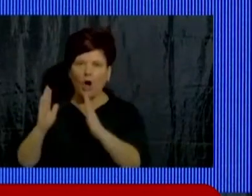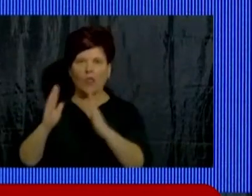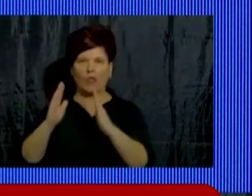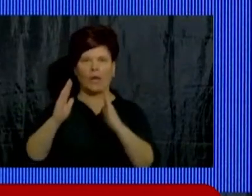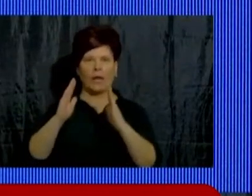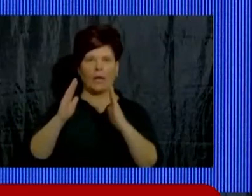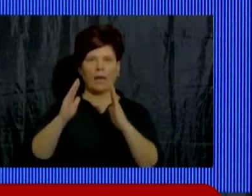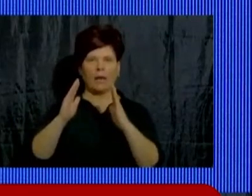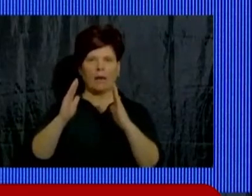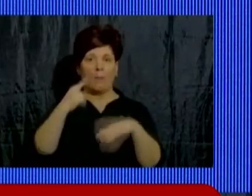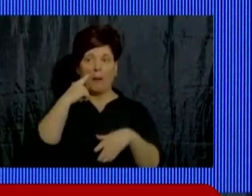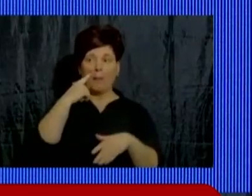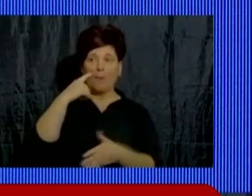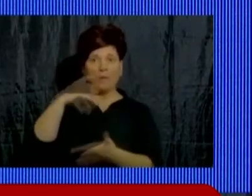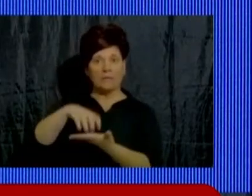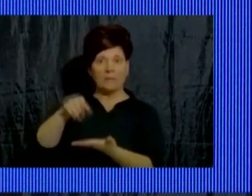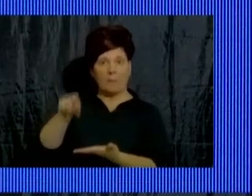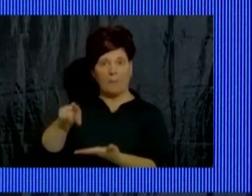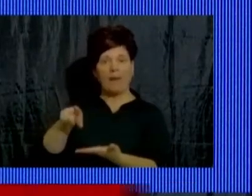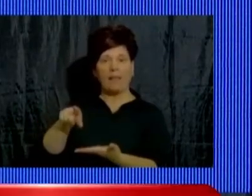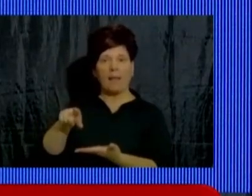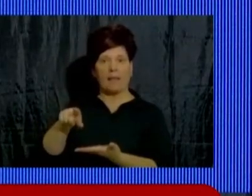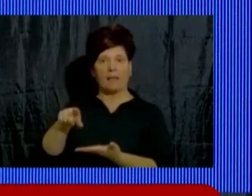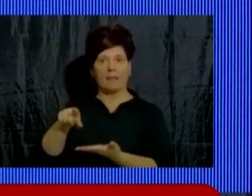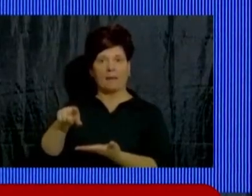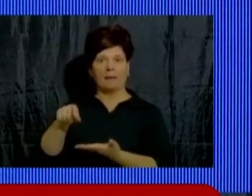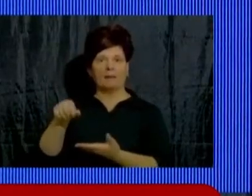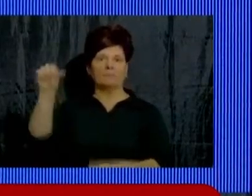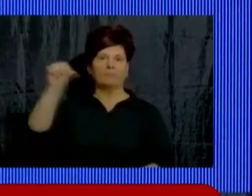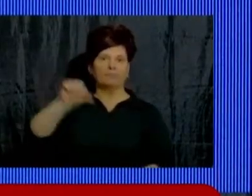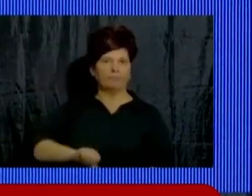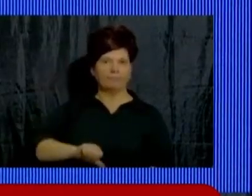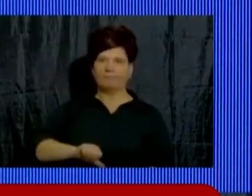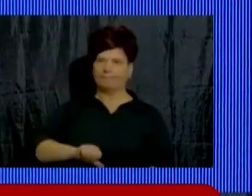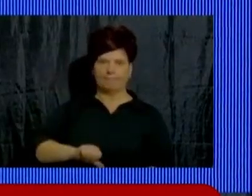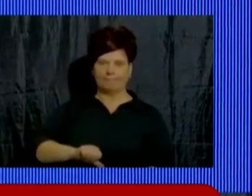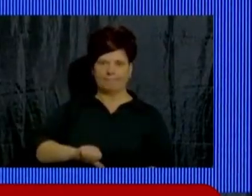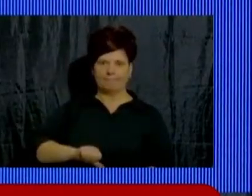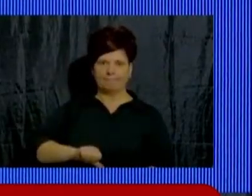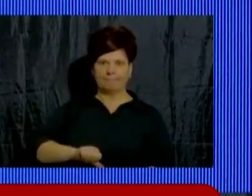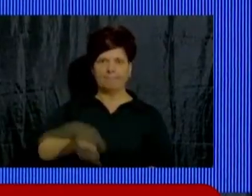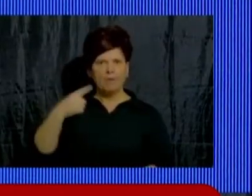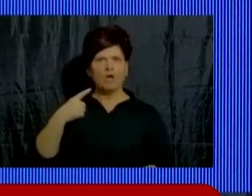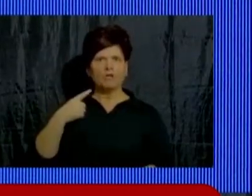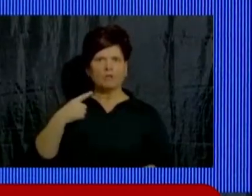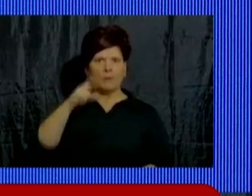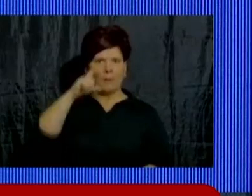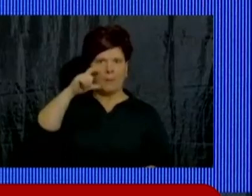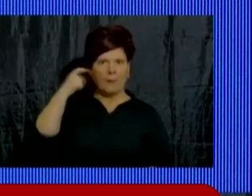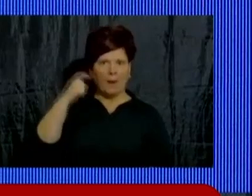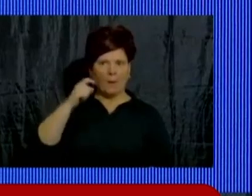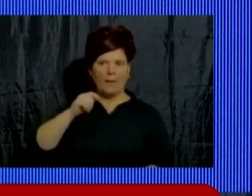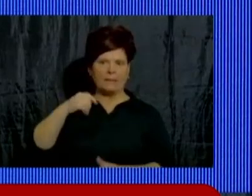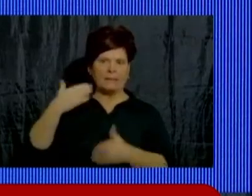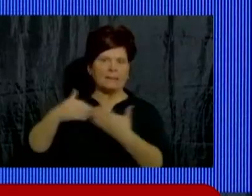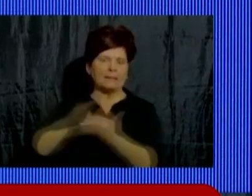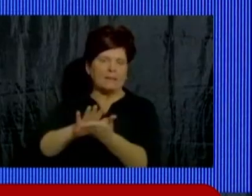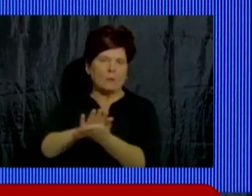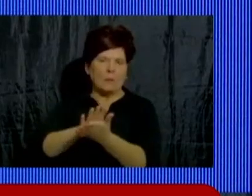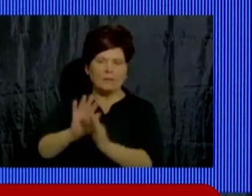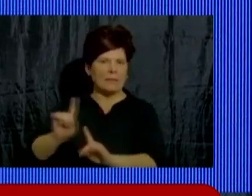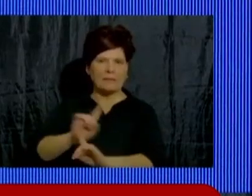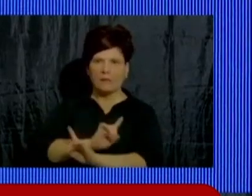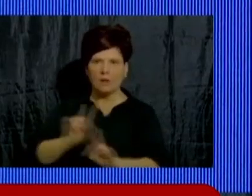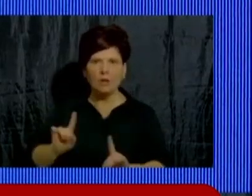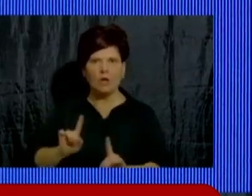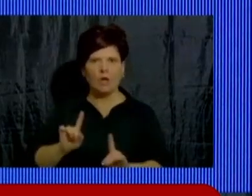para que la Municipalidad de Córdoba no caiga en default. No vamos a permitir esa vergüenza. No vamos a permitir que